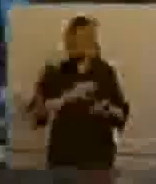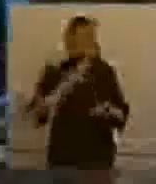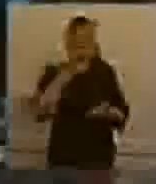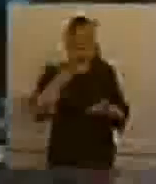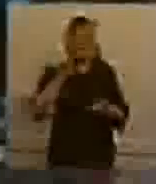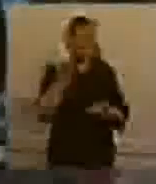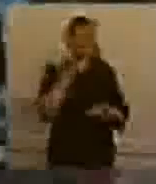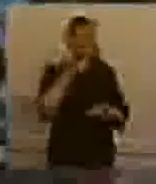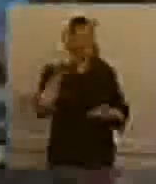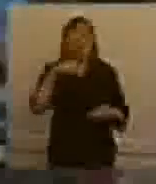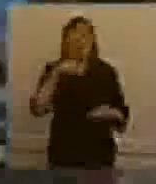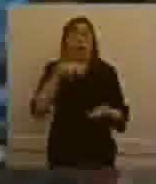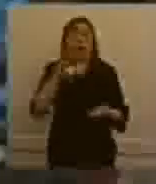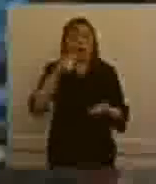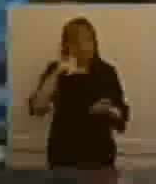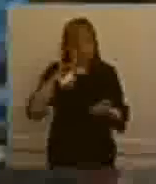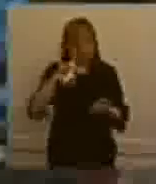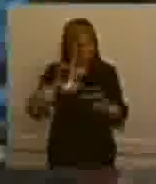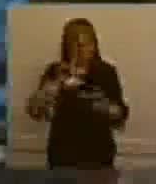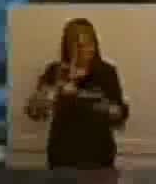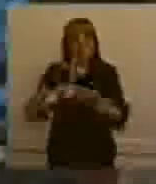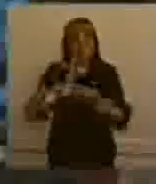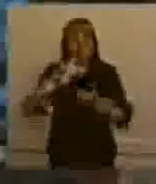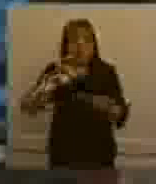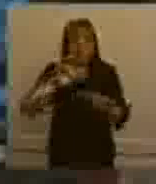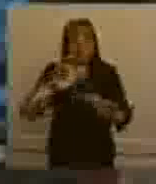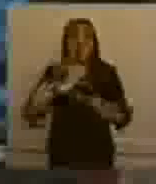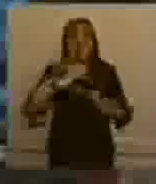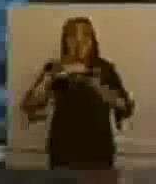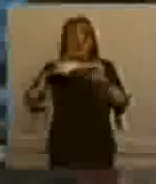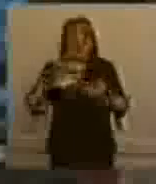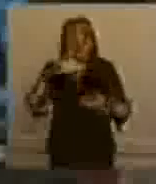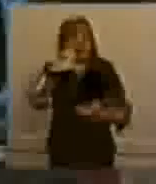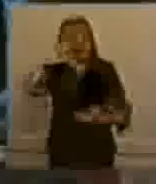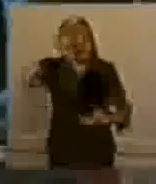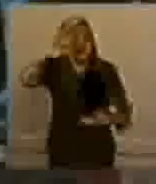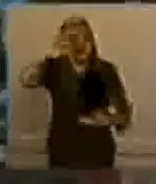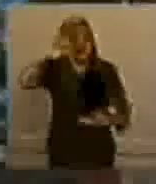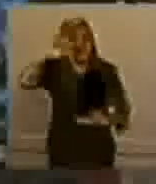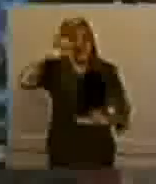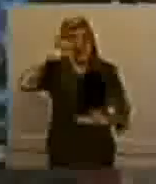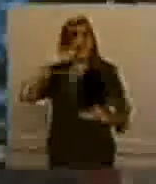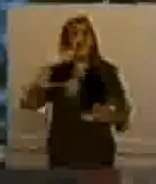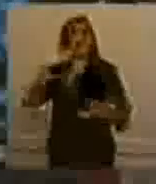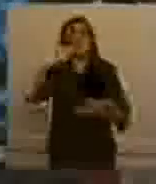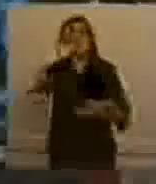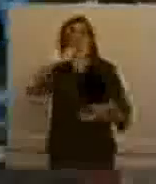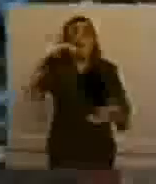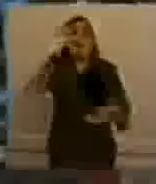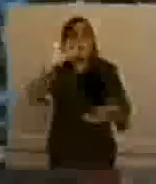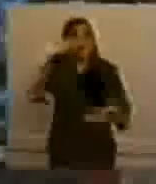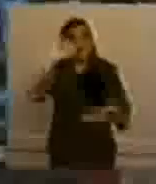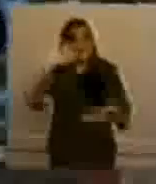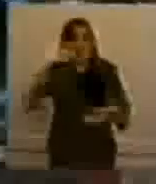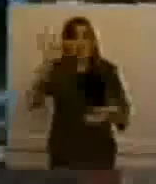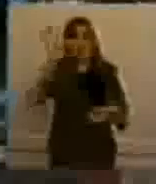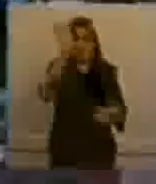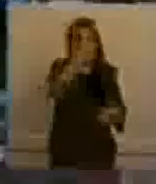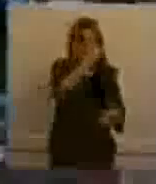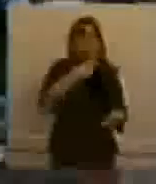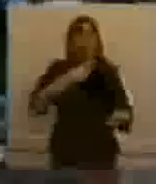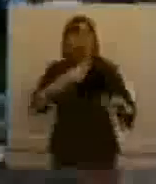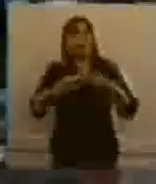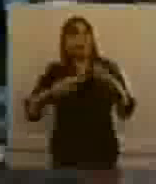es una prórroga por 60 días y las actividades alcanzadas son para hotelería y gastronomía, turismo, comercio